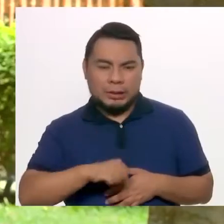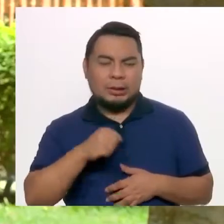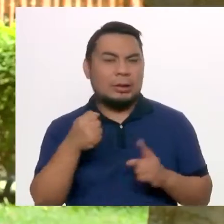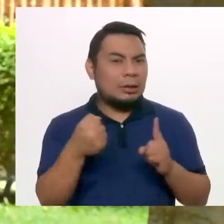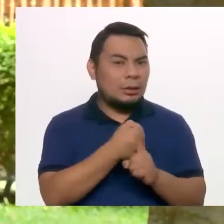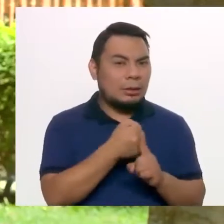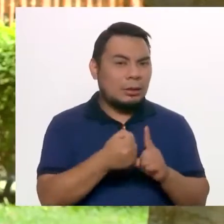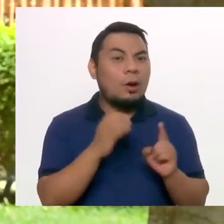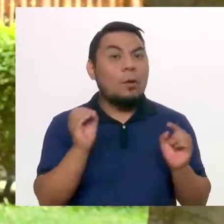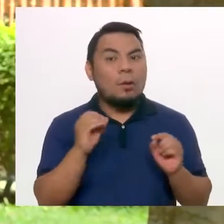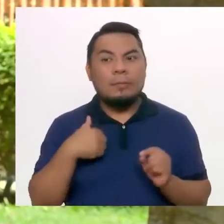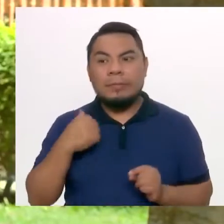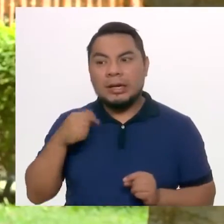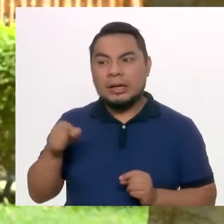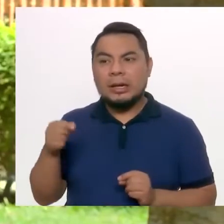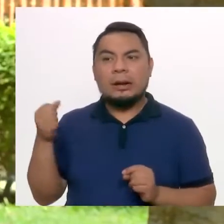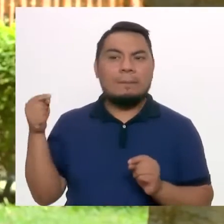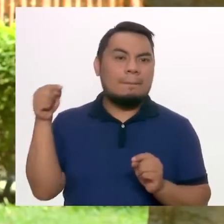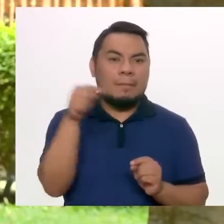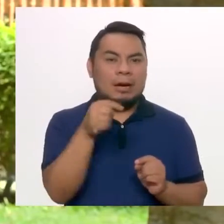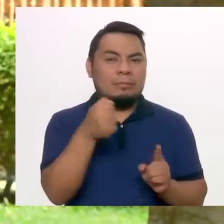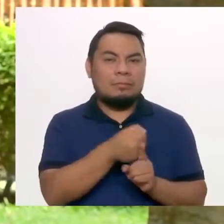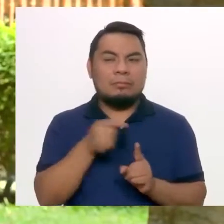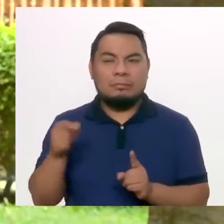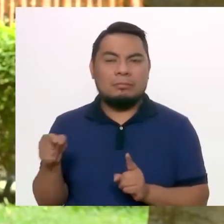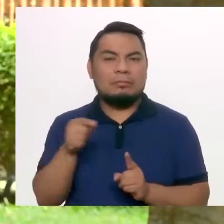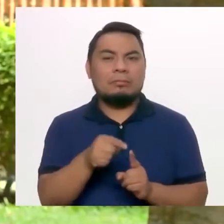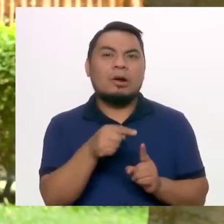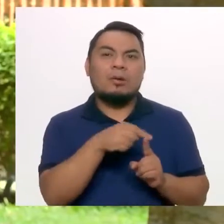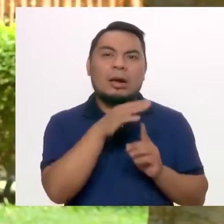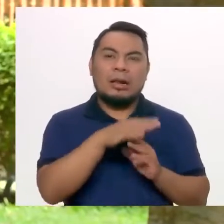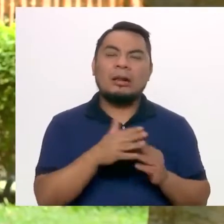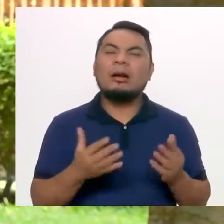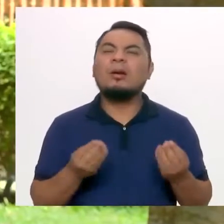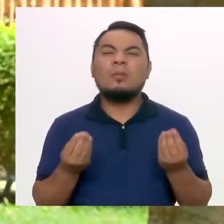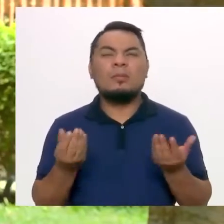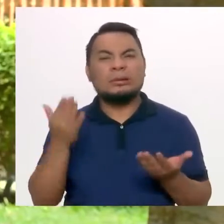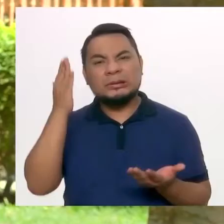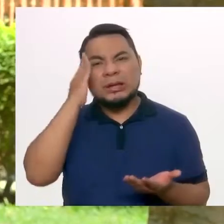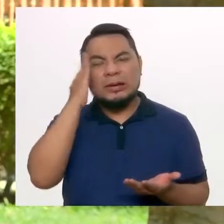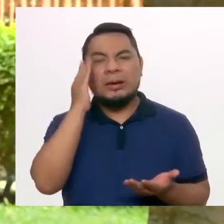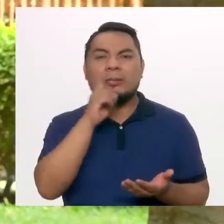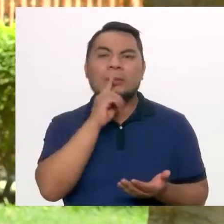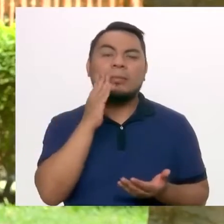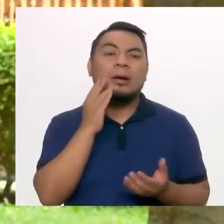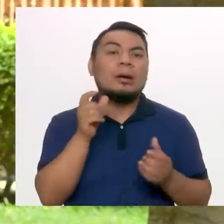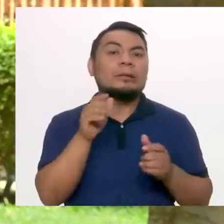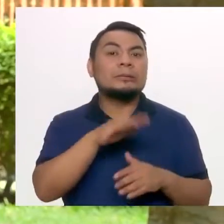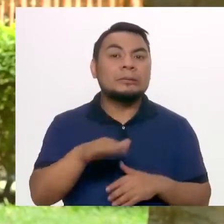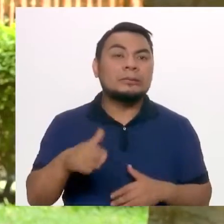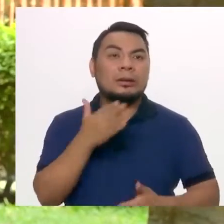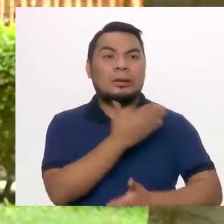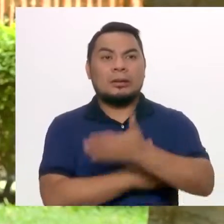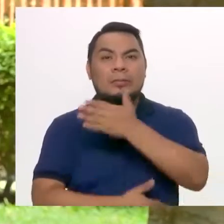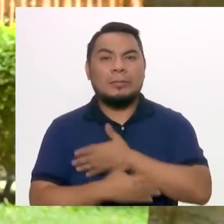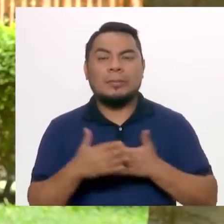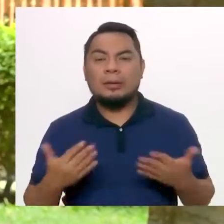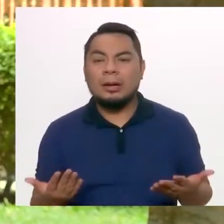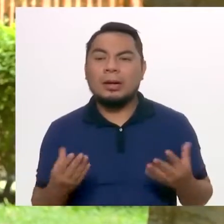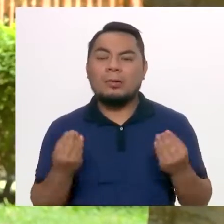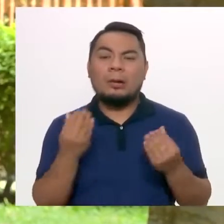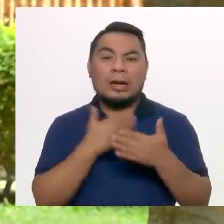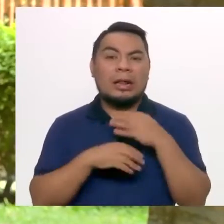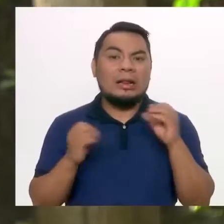los padres para saber cómo identificar si su hijo está sufriendo de bullying? Un niño con discapacidad o un niño que no tiene ninguna